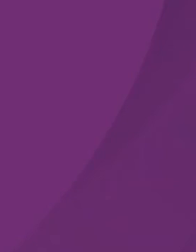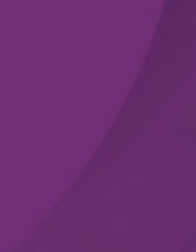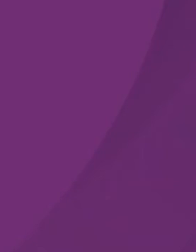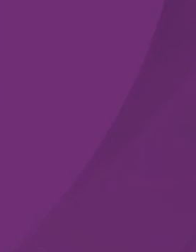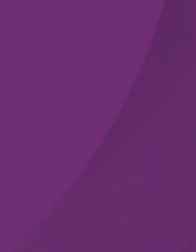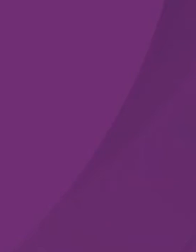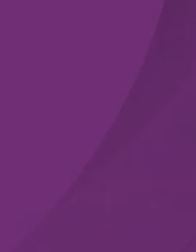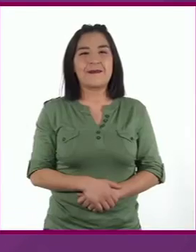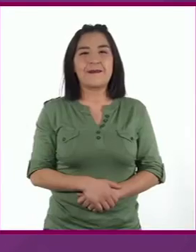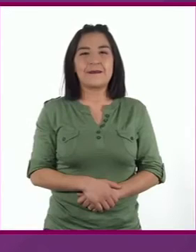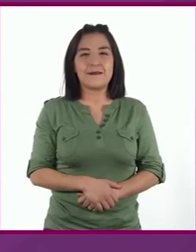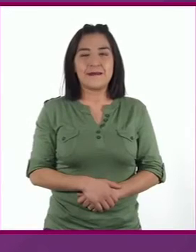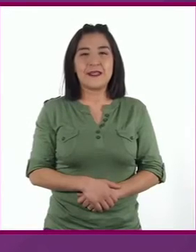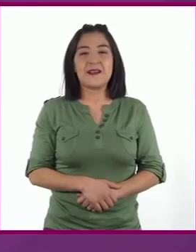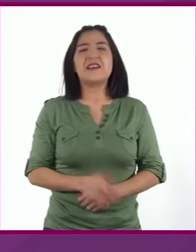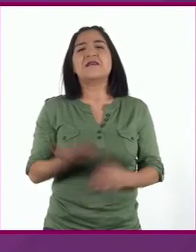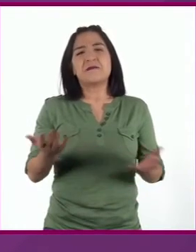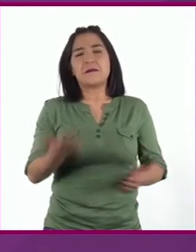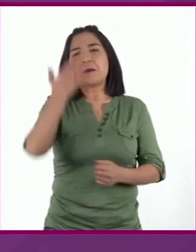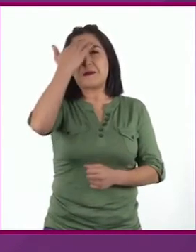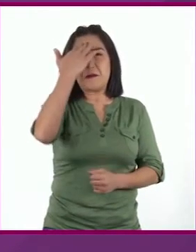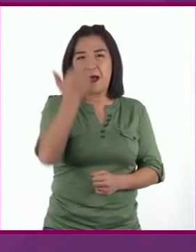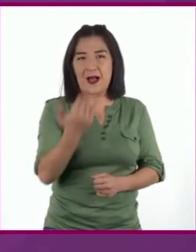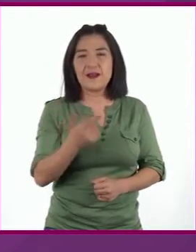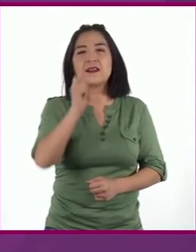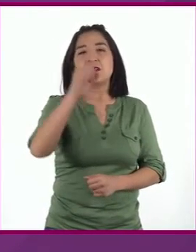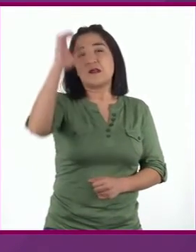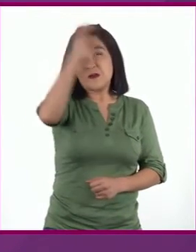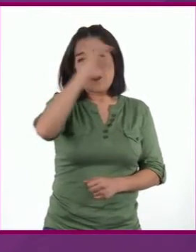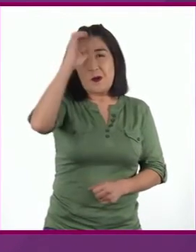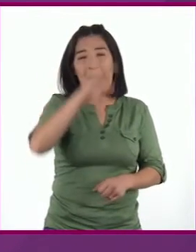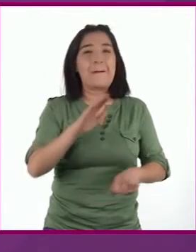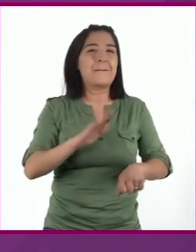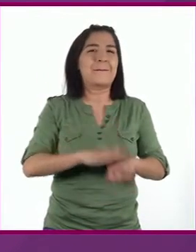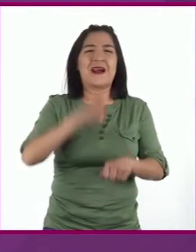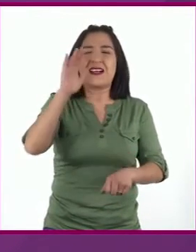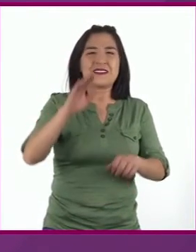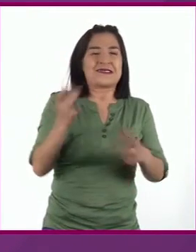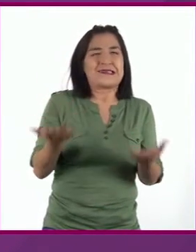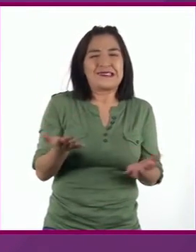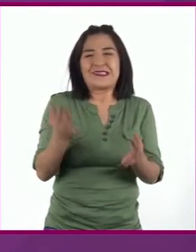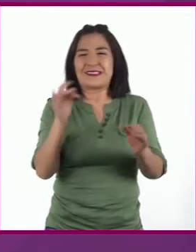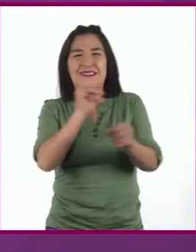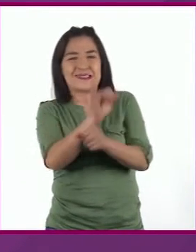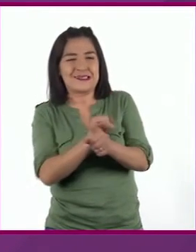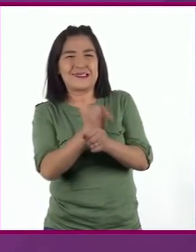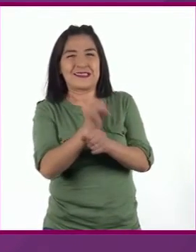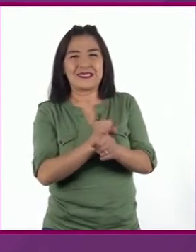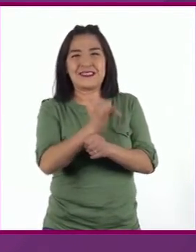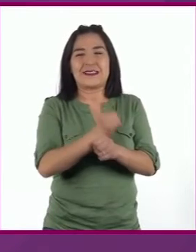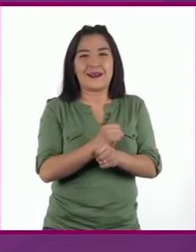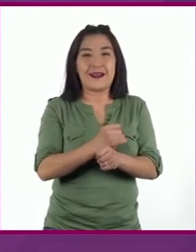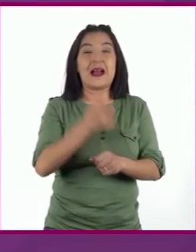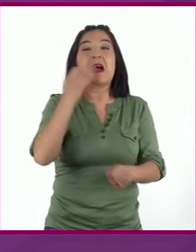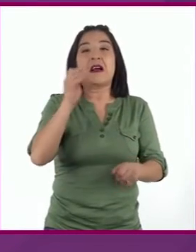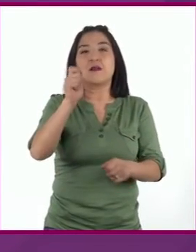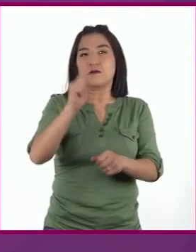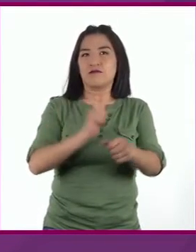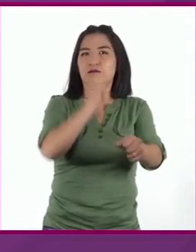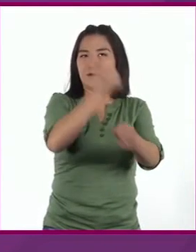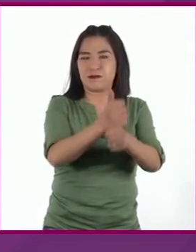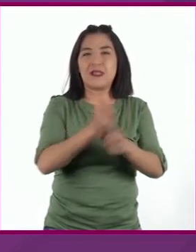Bueno, los mayas son una de las culturas prehispánicas más intrigantes de México Y habitaron en lo que hoy es Chiapas,